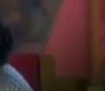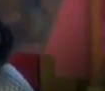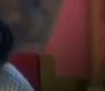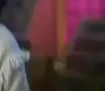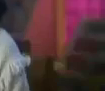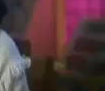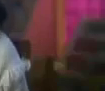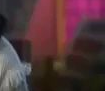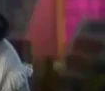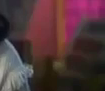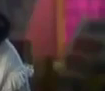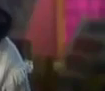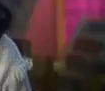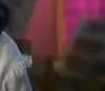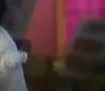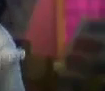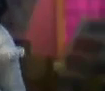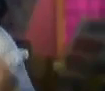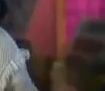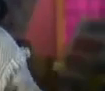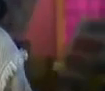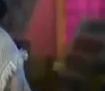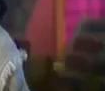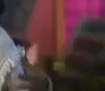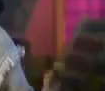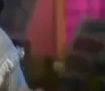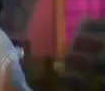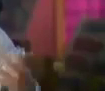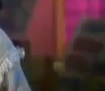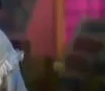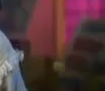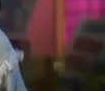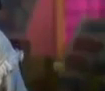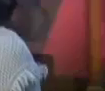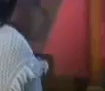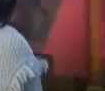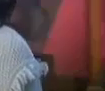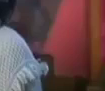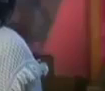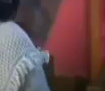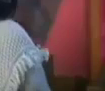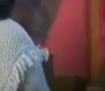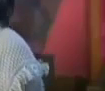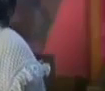tiempos lasạcadils, y el cl veo menos de particular por ese problema. No se agradezlas la Gracias.